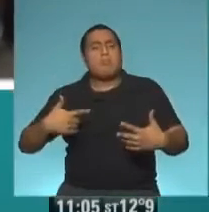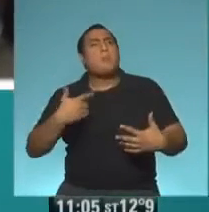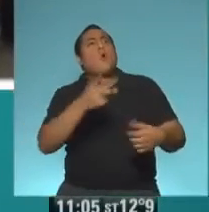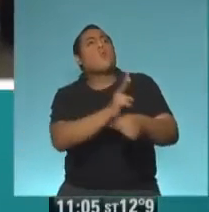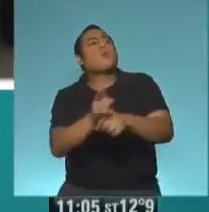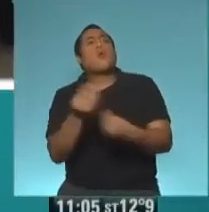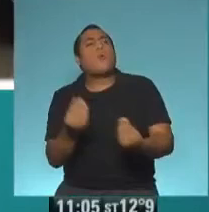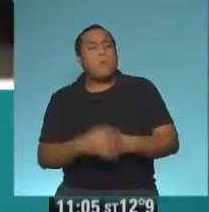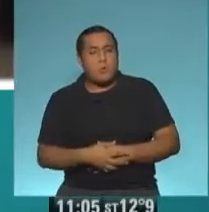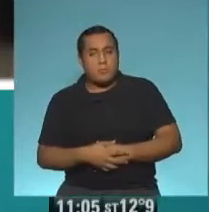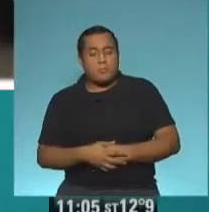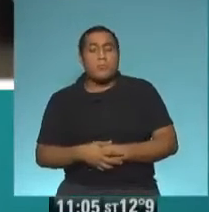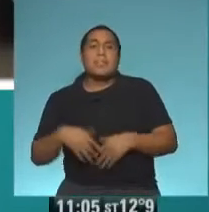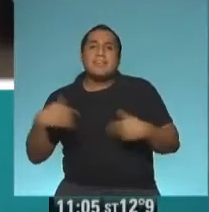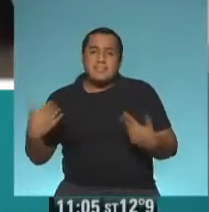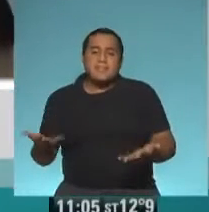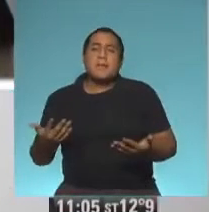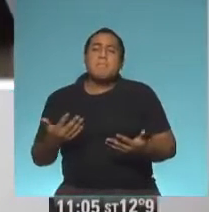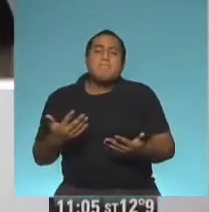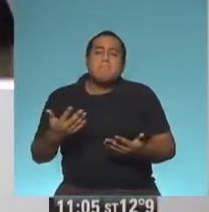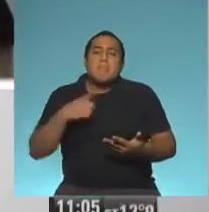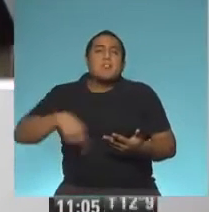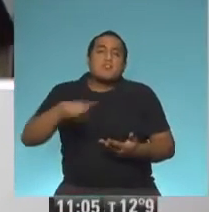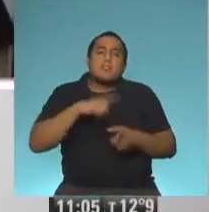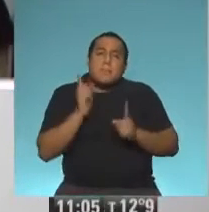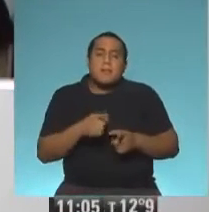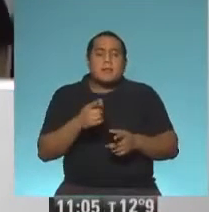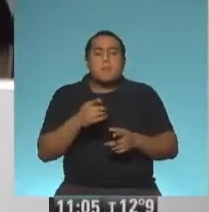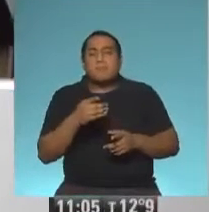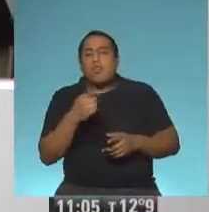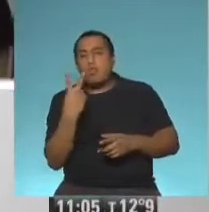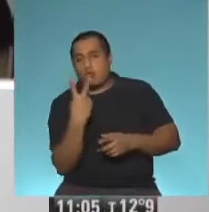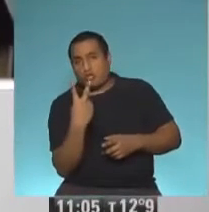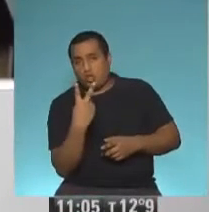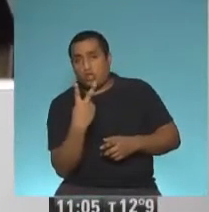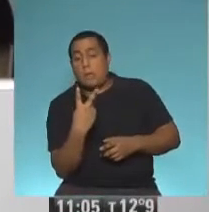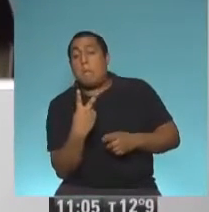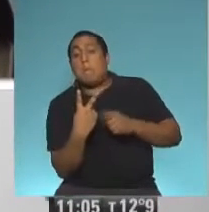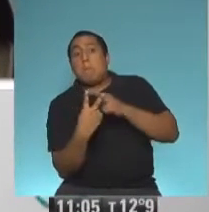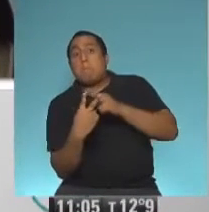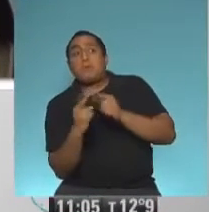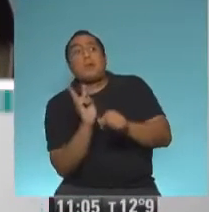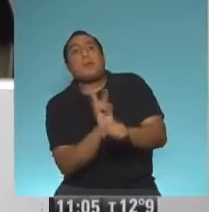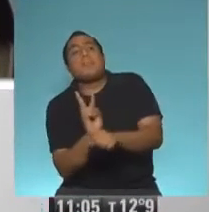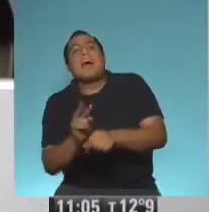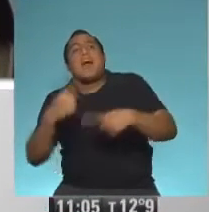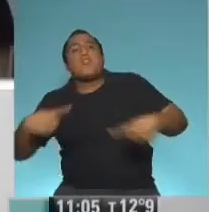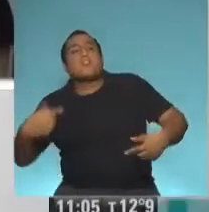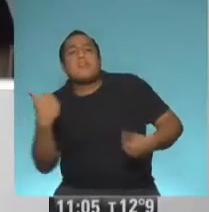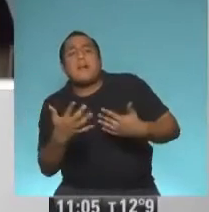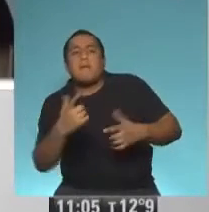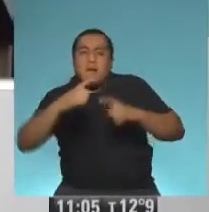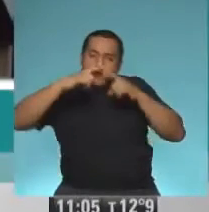Yo te diría, Natalia, que en ese caso tenemos como también dos dimensiones. Tenemos que cuidarlos dándoles todos los elementos de